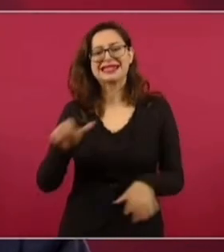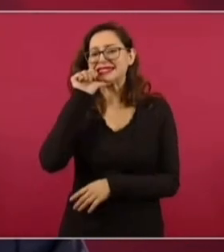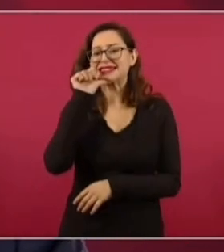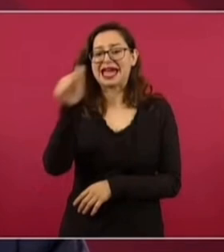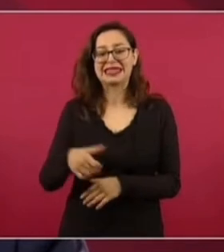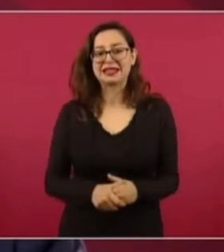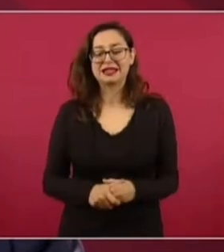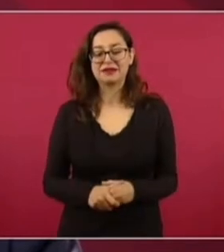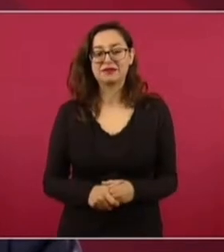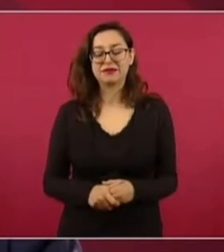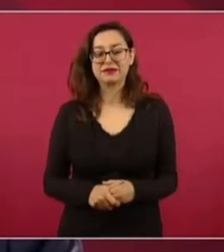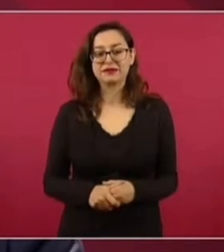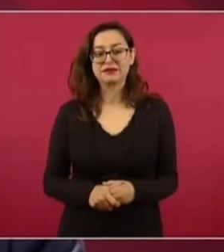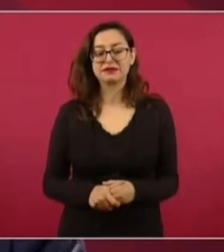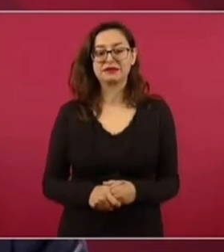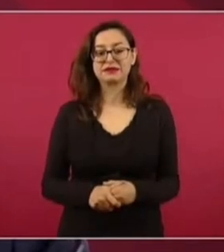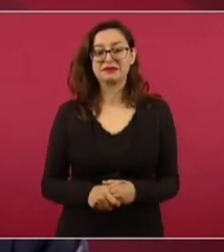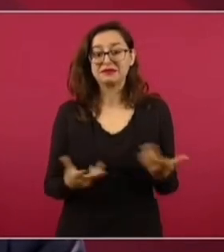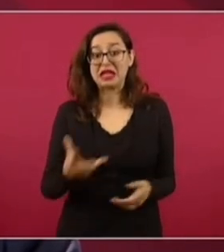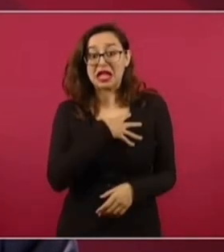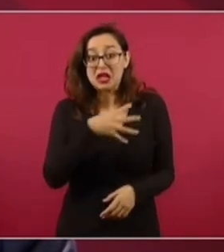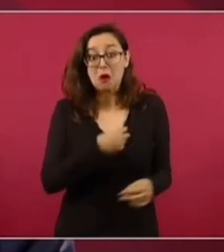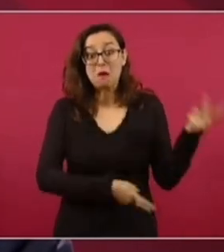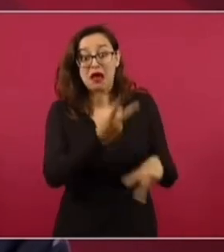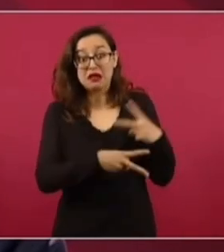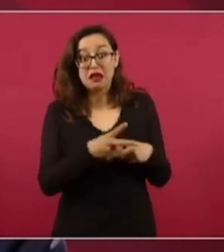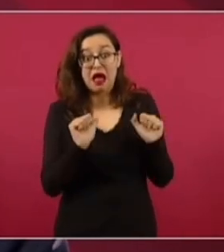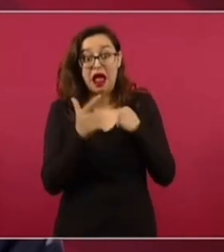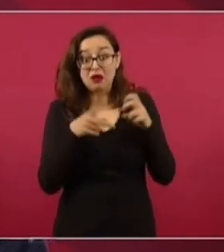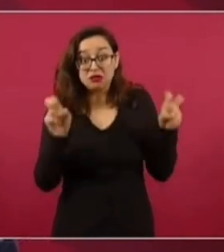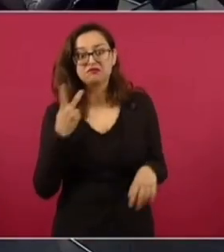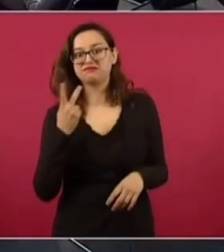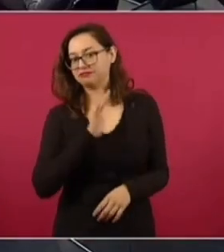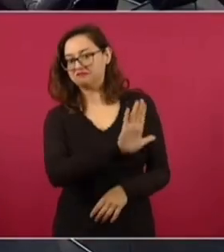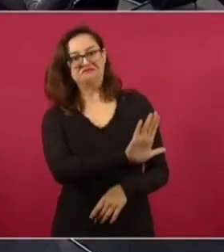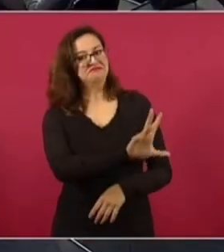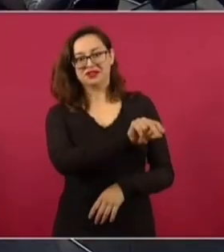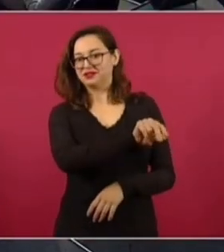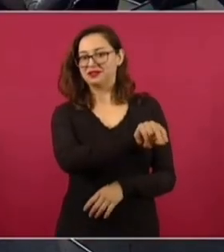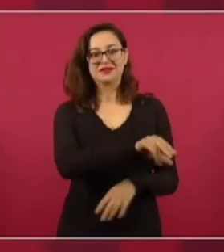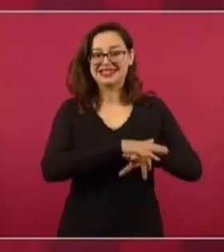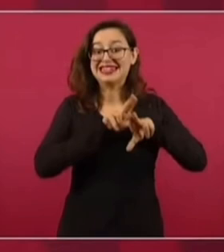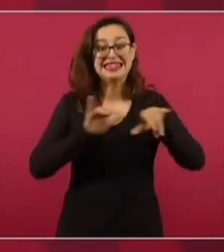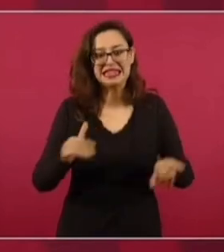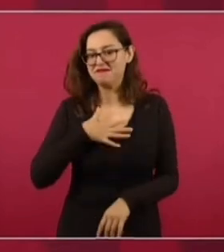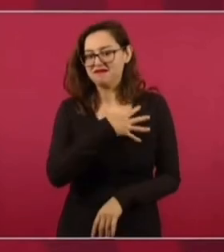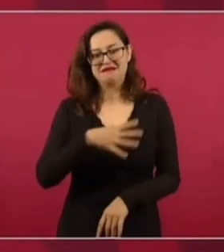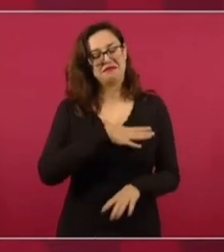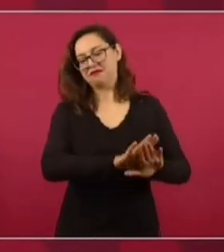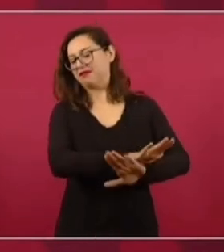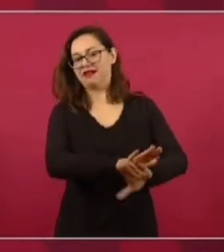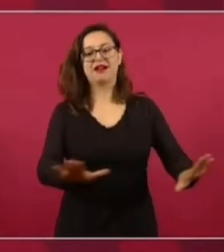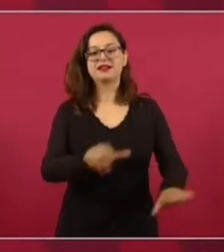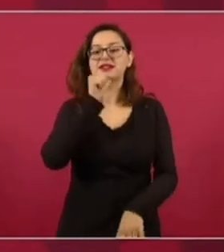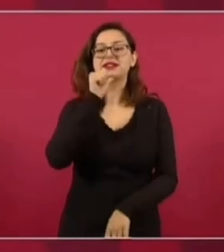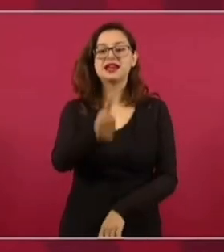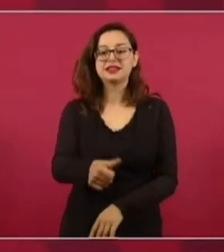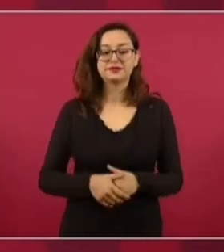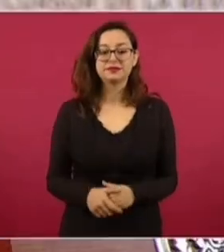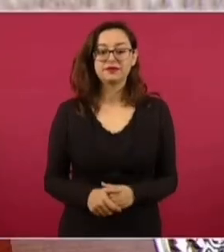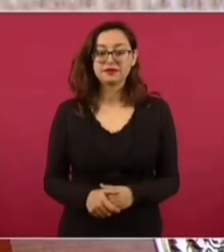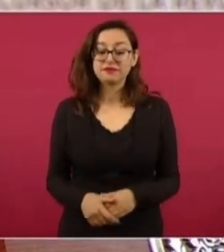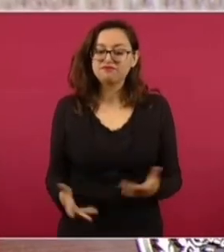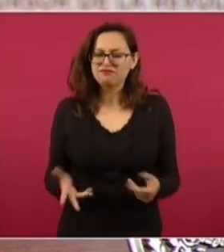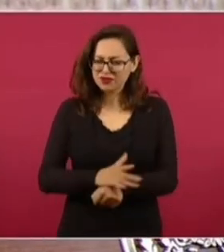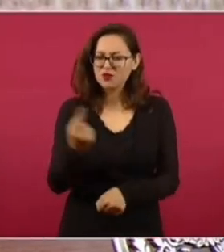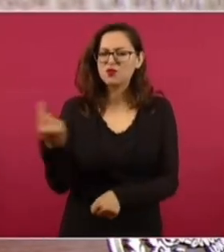si me llevan algo que tenga que ver con la política, no. Y termino porque también no